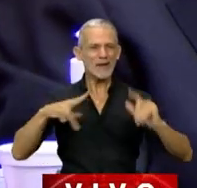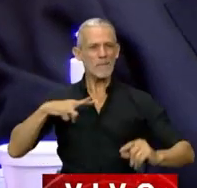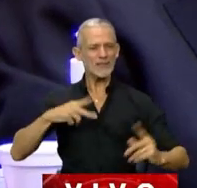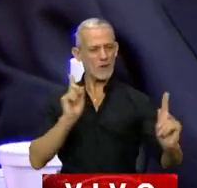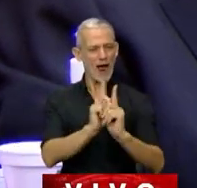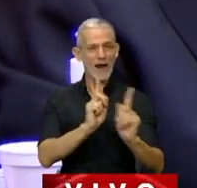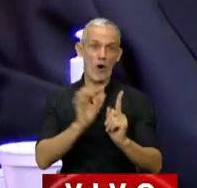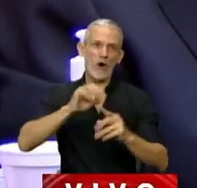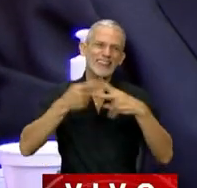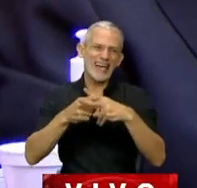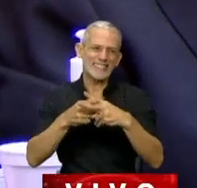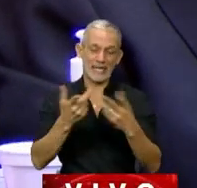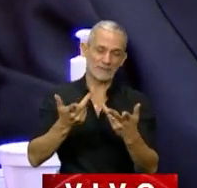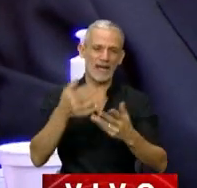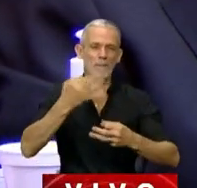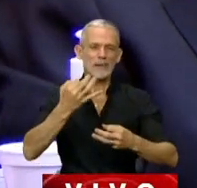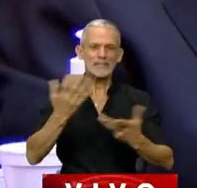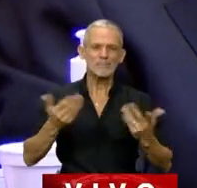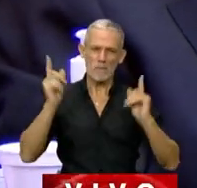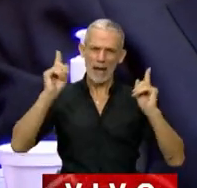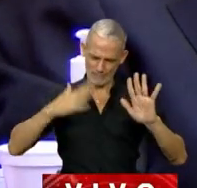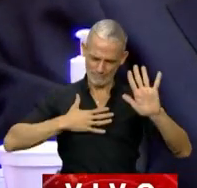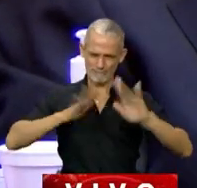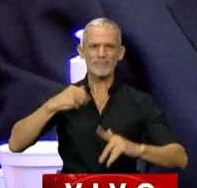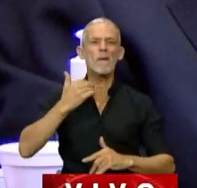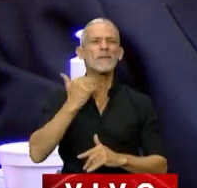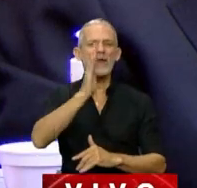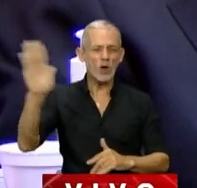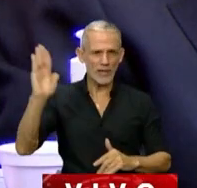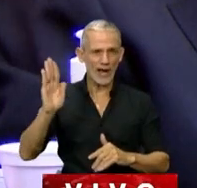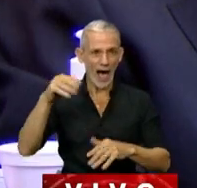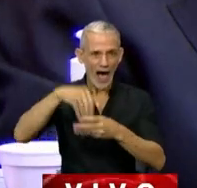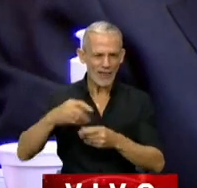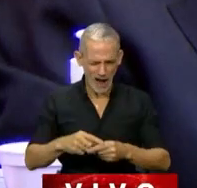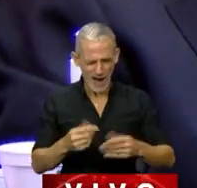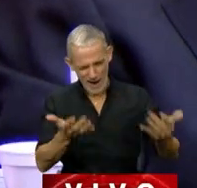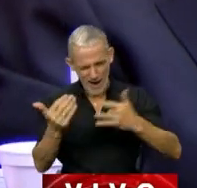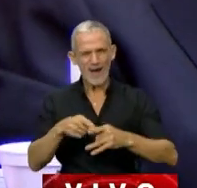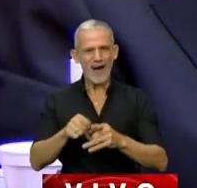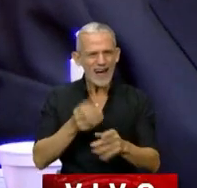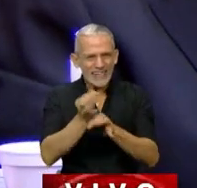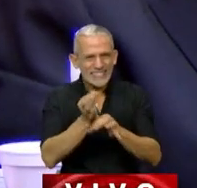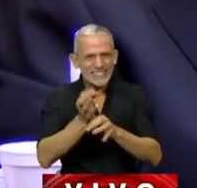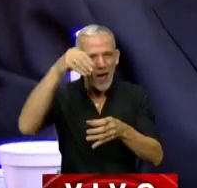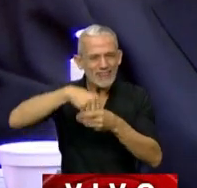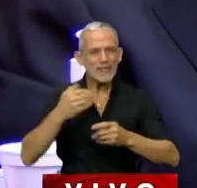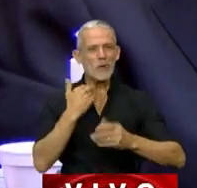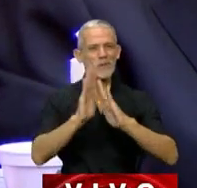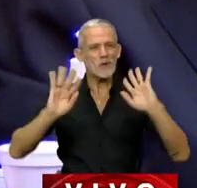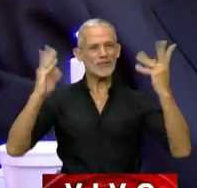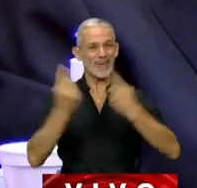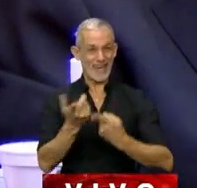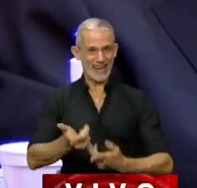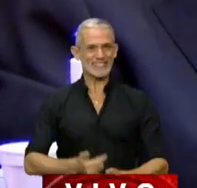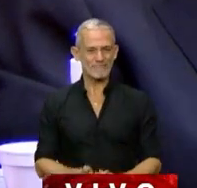o poder ir en un taller pedagógico, ellas, las bibliotecas populares, la cobijaban y la enseñaban. Por eso,